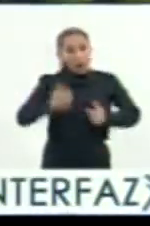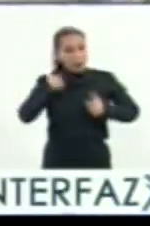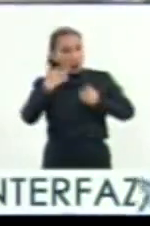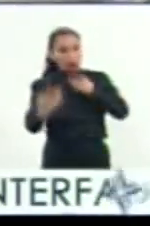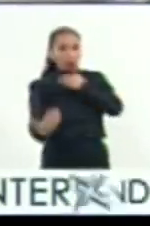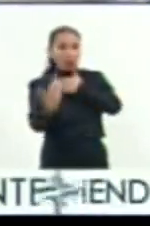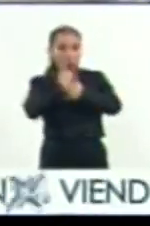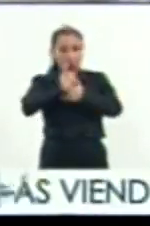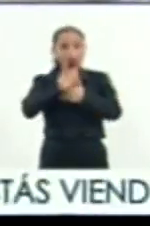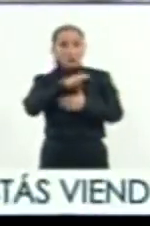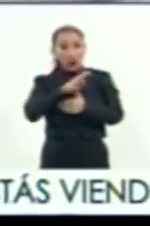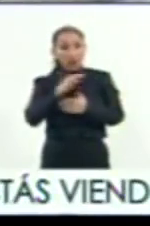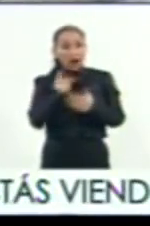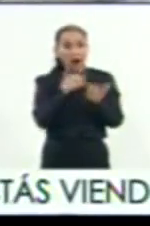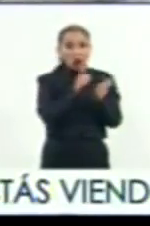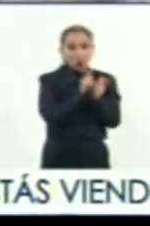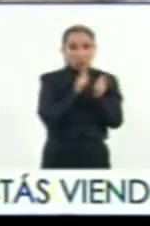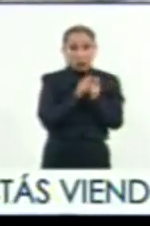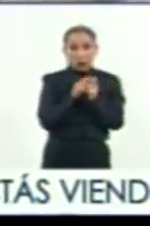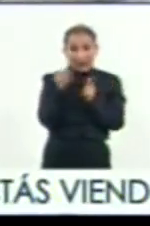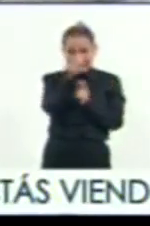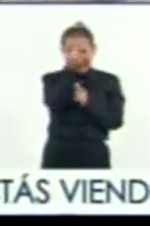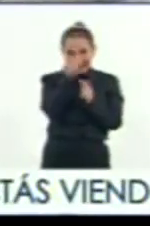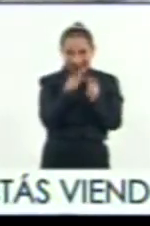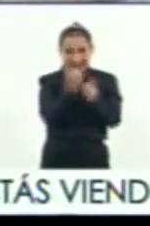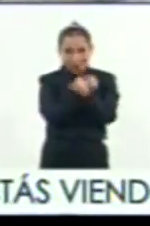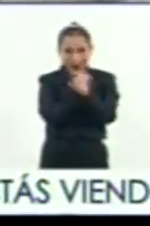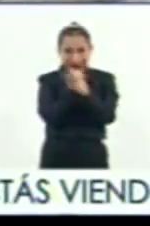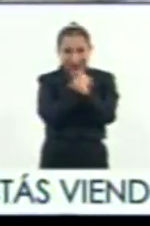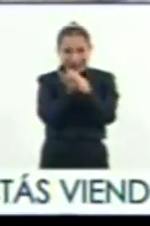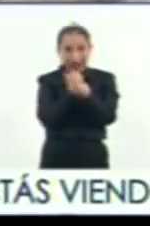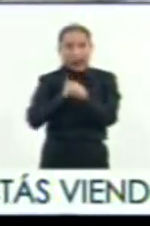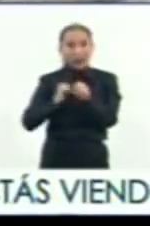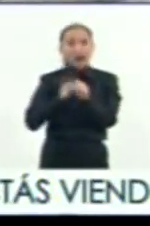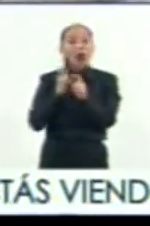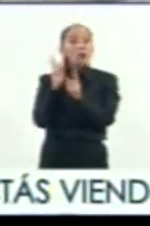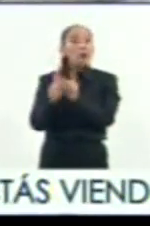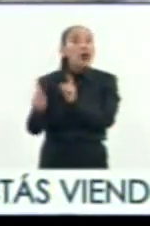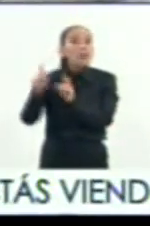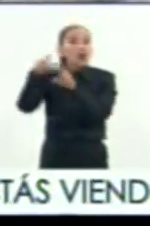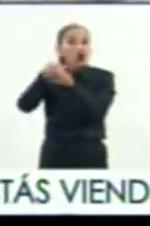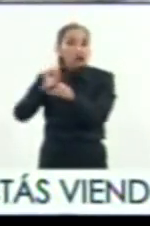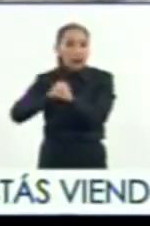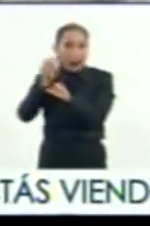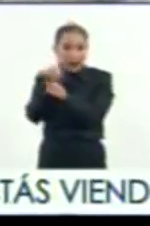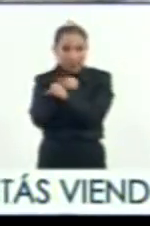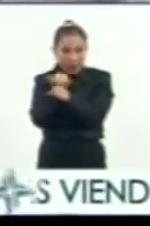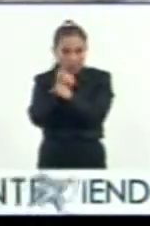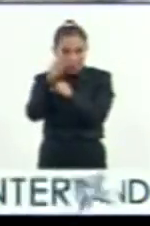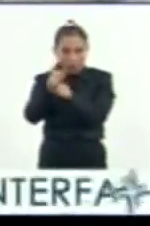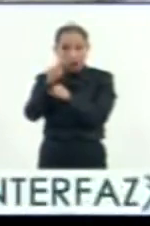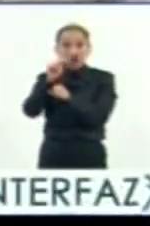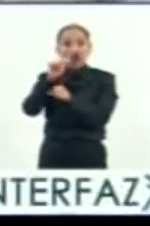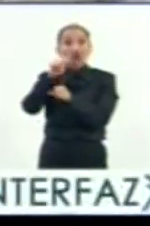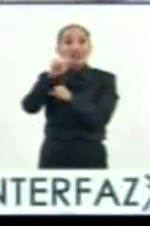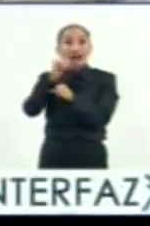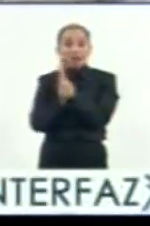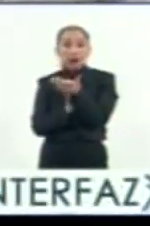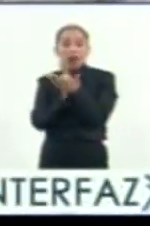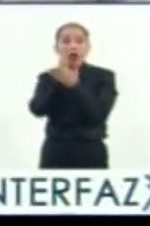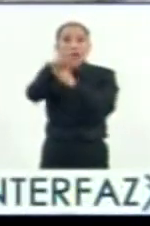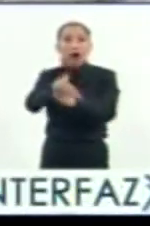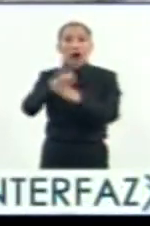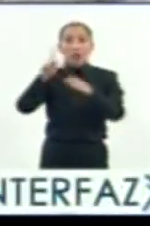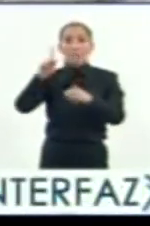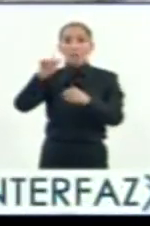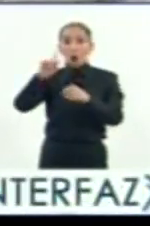porque aún así pueden mover tropas. Mira, esa es la ruta amarilla a la prehispánica. La amarilla, esa es la prehispánica que los toltecas usaban para llegar a la